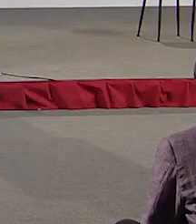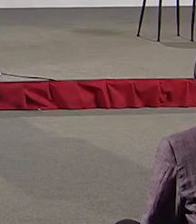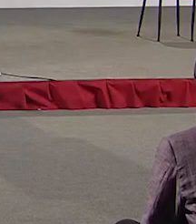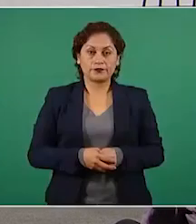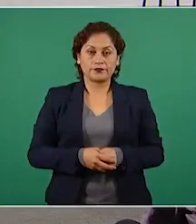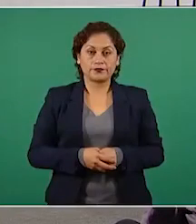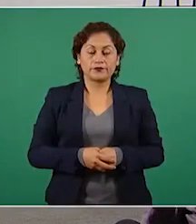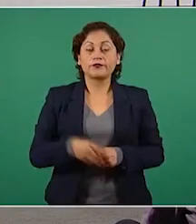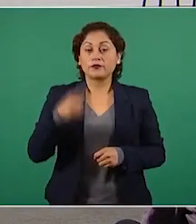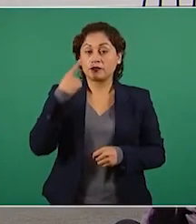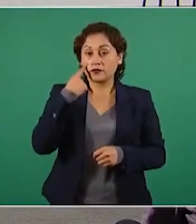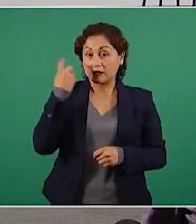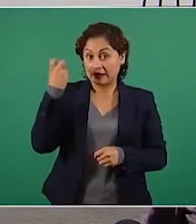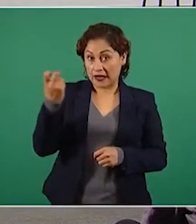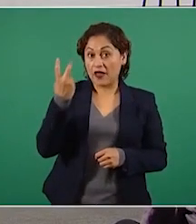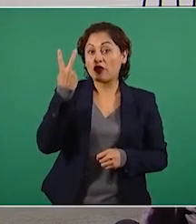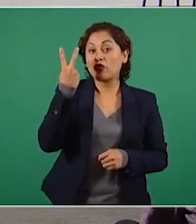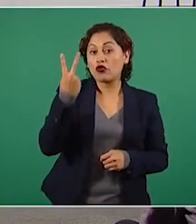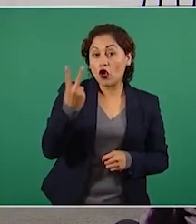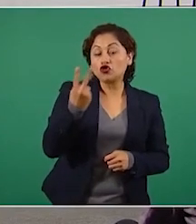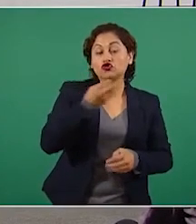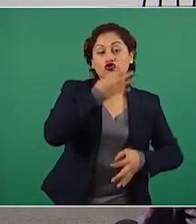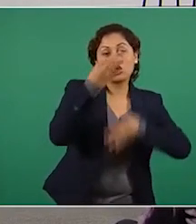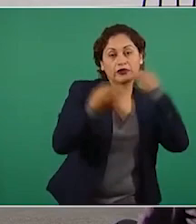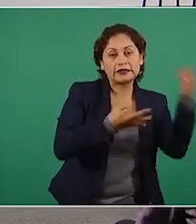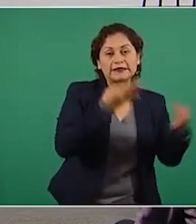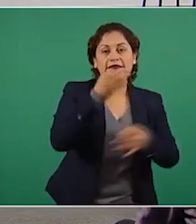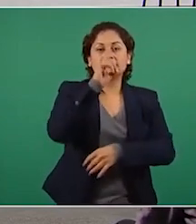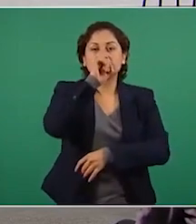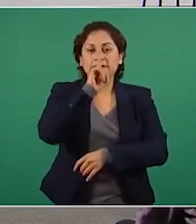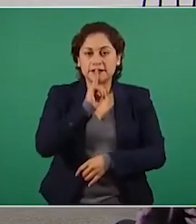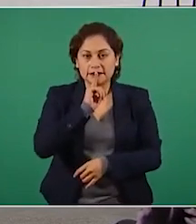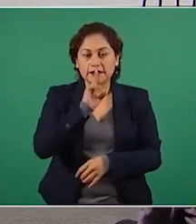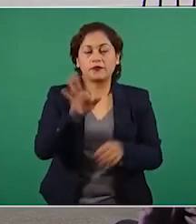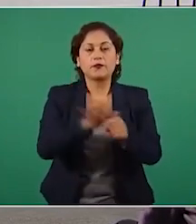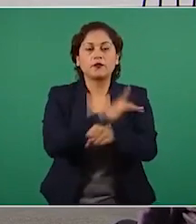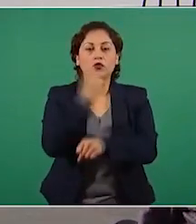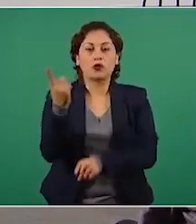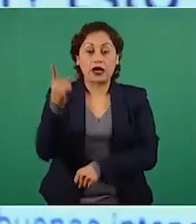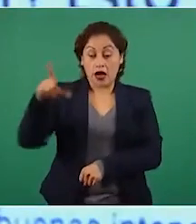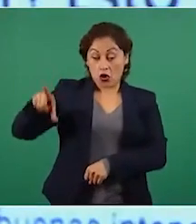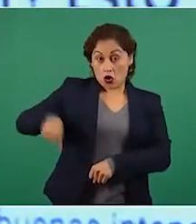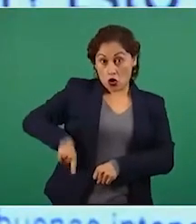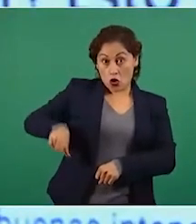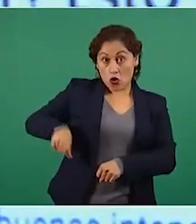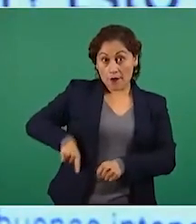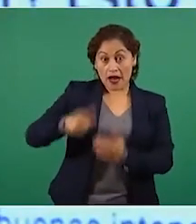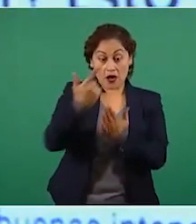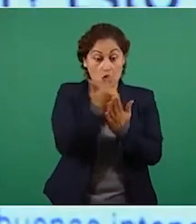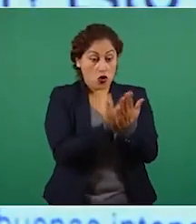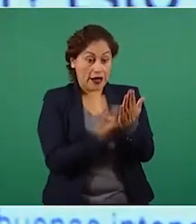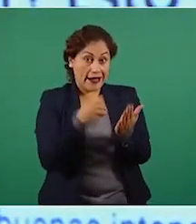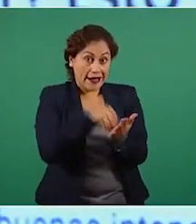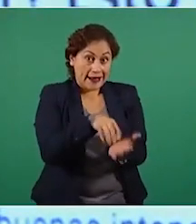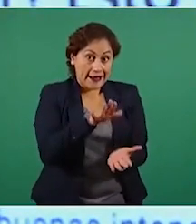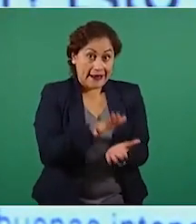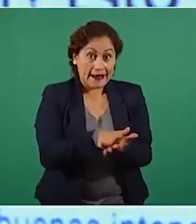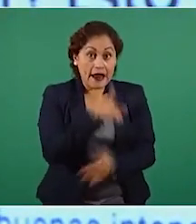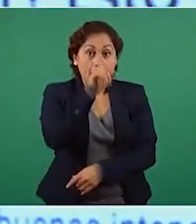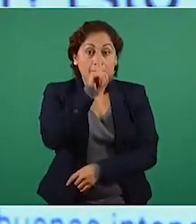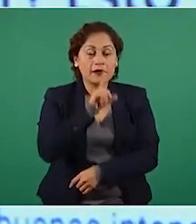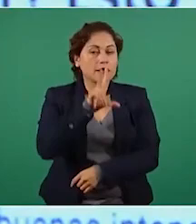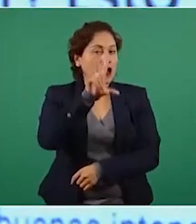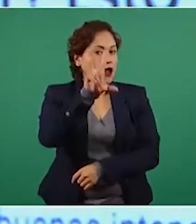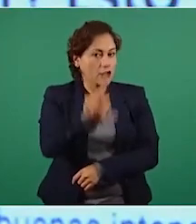En primer lugar, el gobierno de México no falsea información ni cifras de programas sociales. Los datos de los beneficiarios